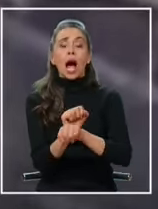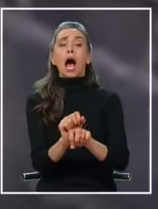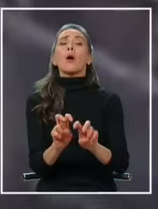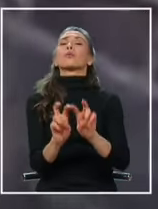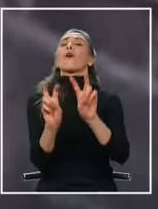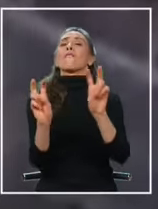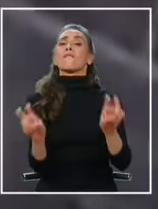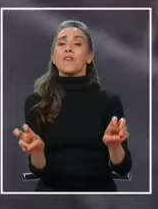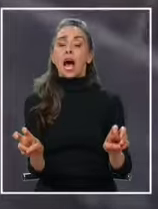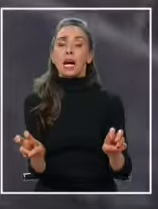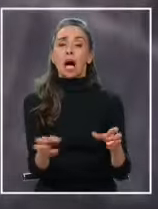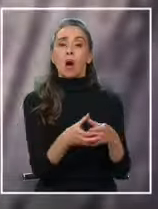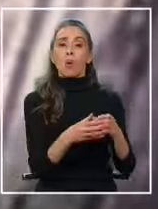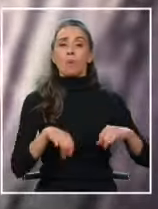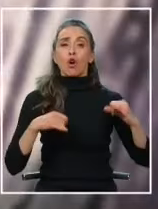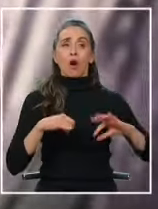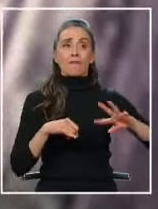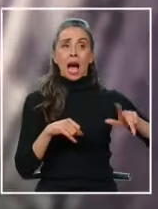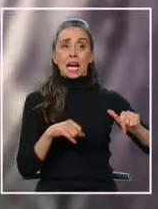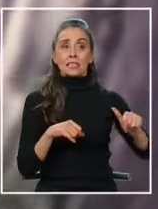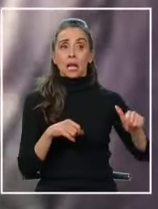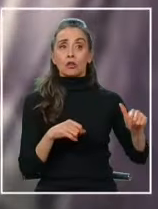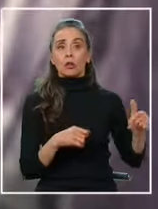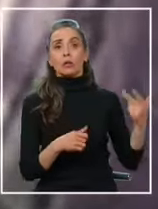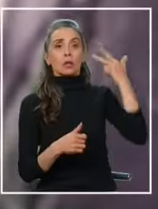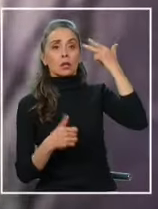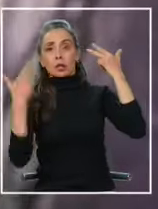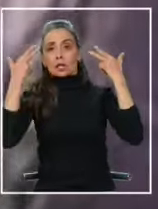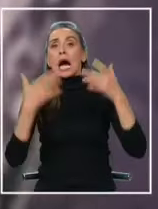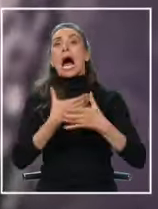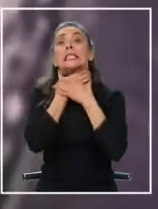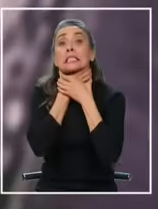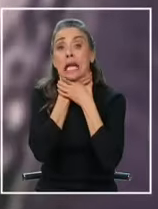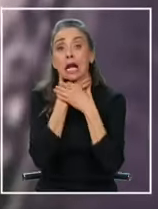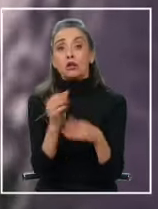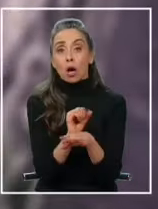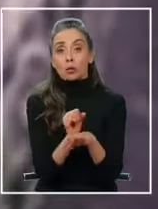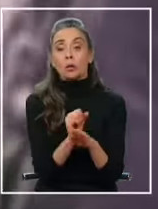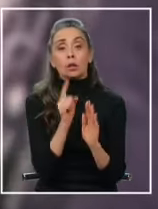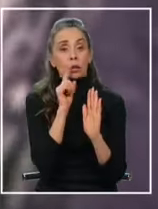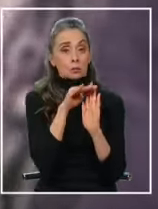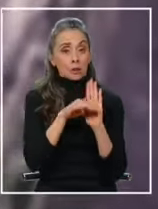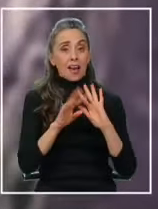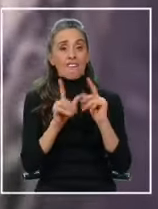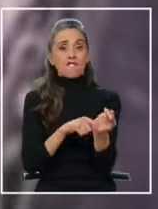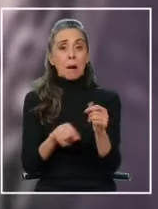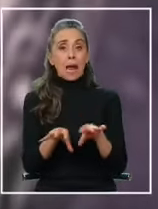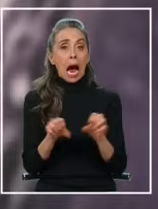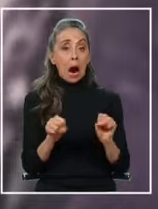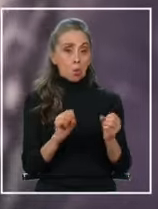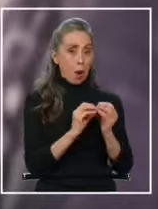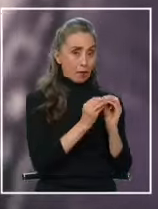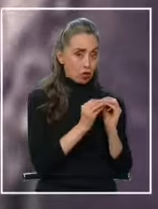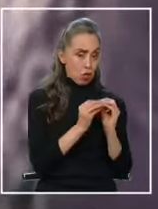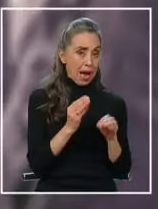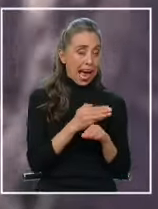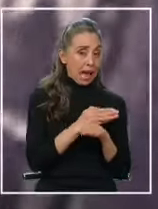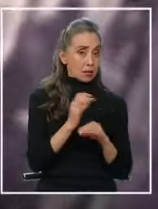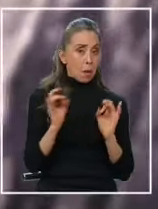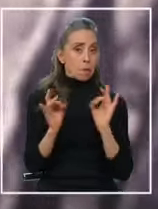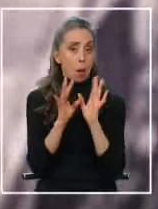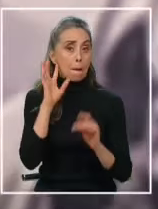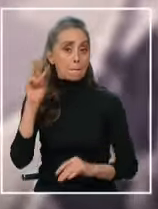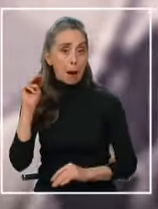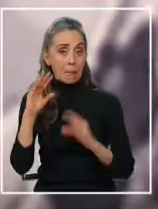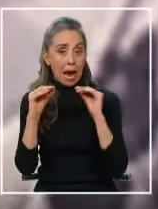automóvil cuando una pandilla las quería asaltar. Ya, bueno, detrás de esto hay un protocolo familiar que habían ideado y habían conversado